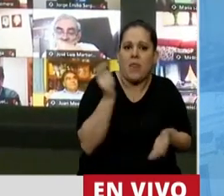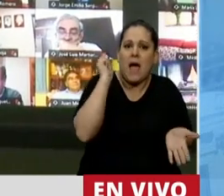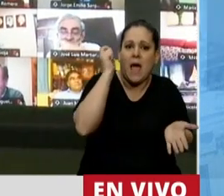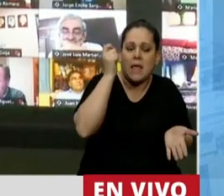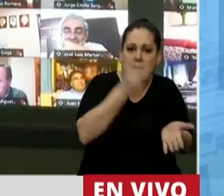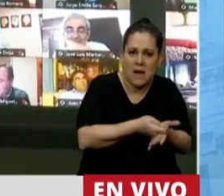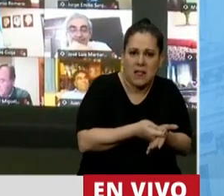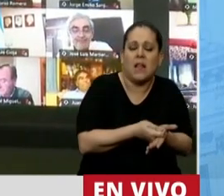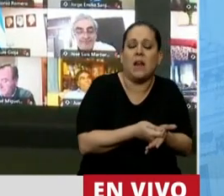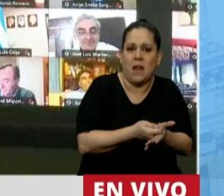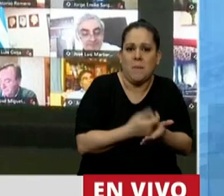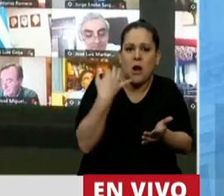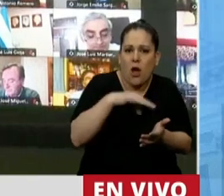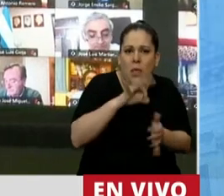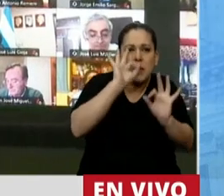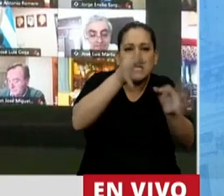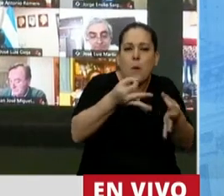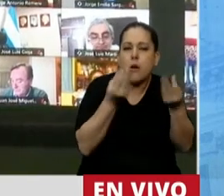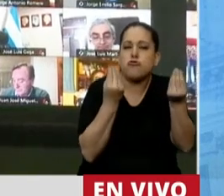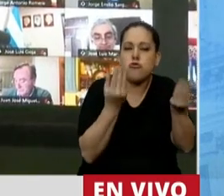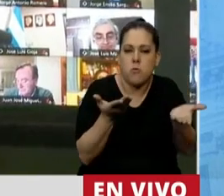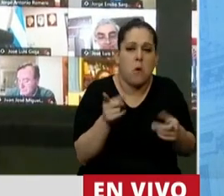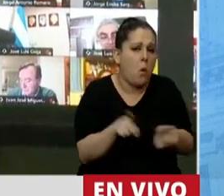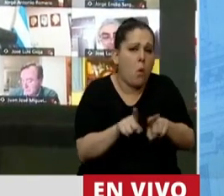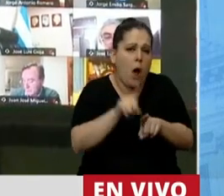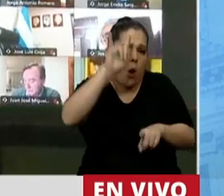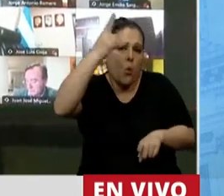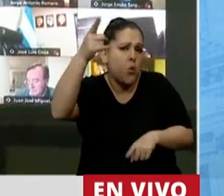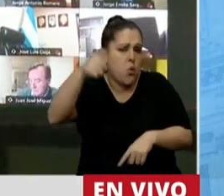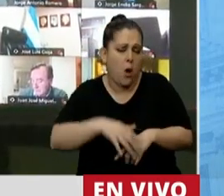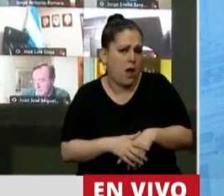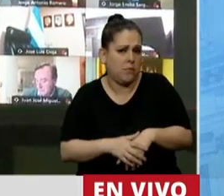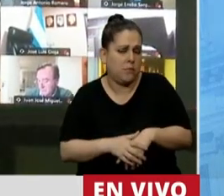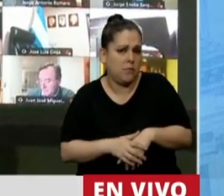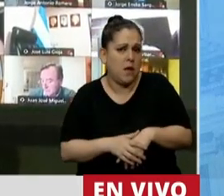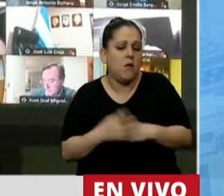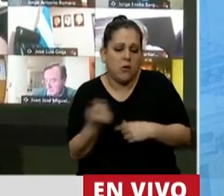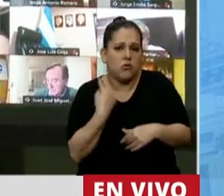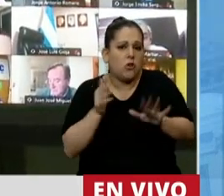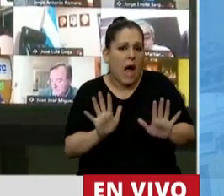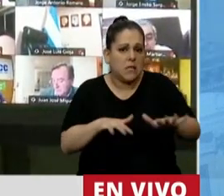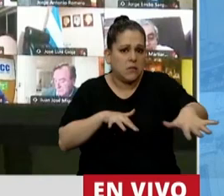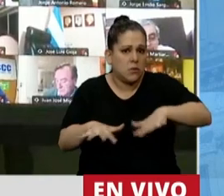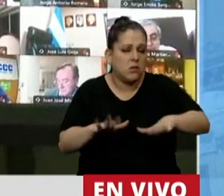incentivos y reglas claras, como lo hace Uruguay. ¿Saben por qué estamos así?